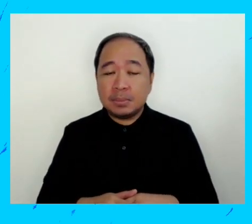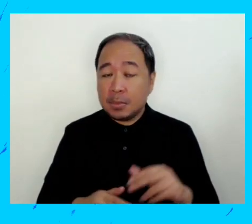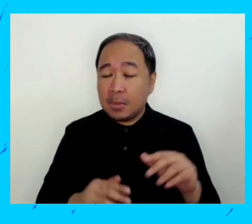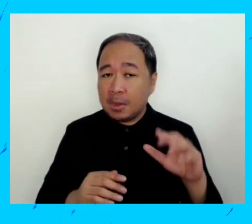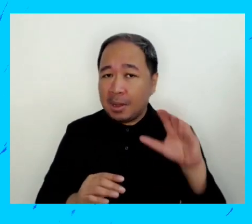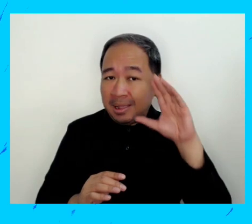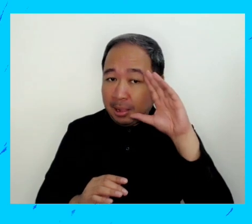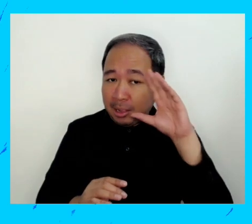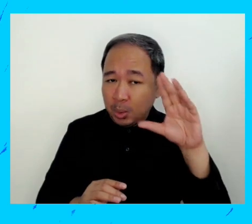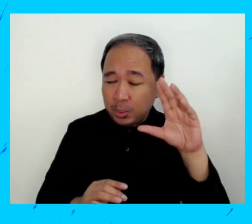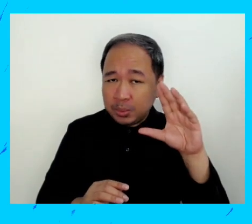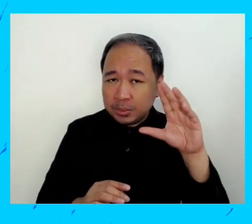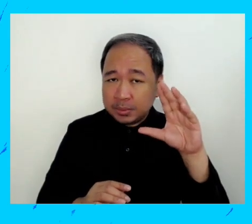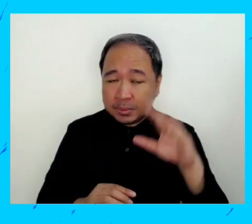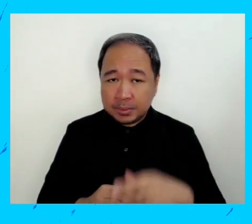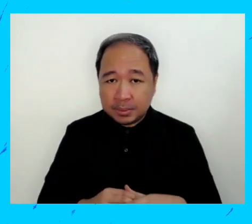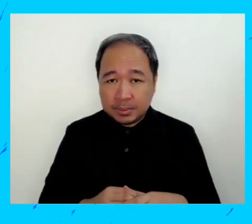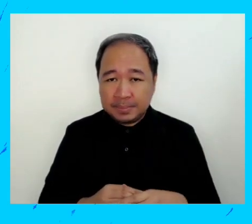Hola.